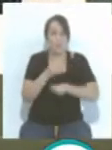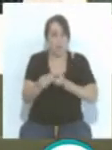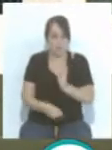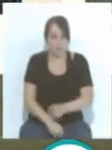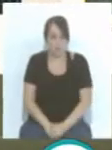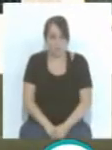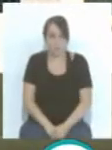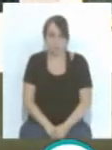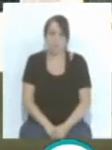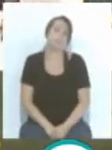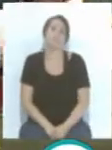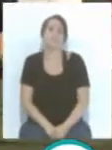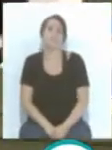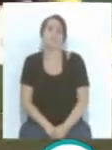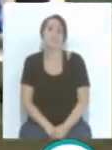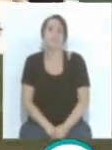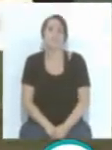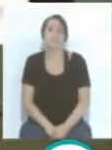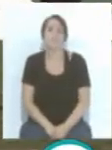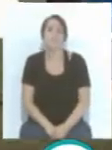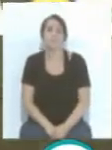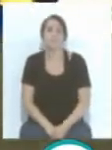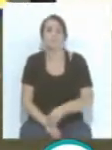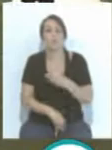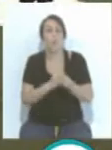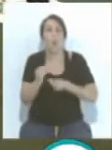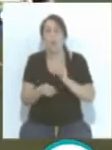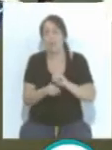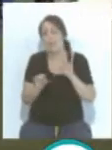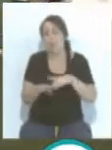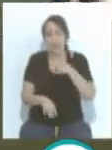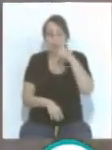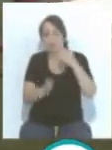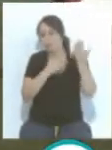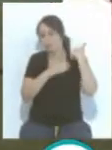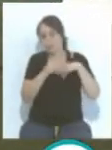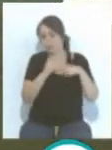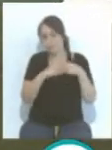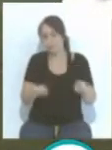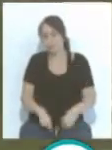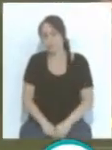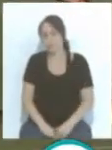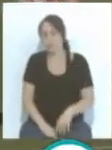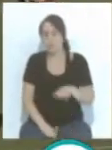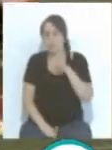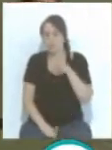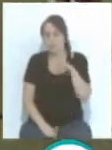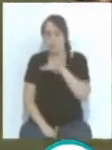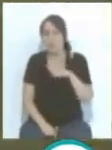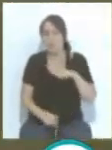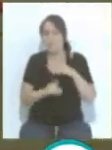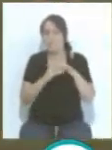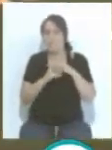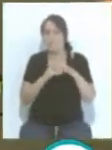un stage como otros años cuando se hacía en el Mar Menor, en